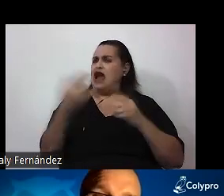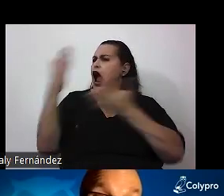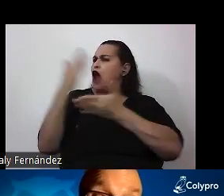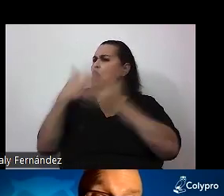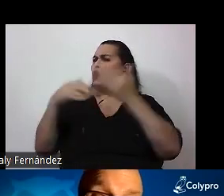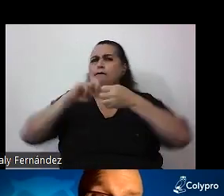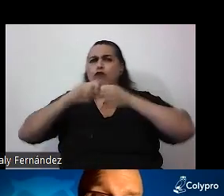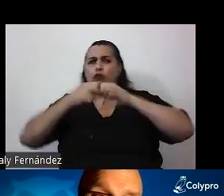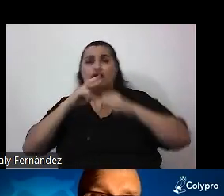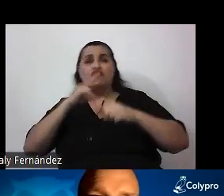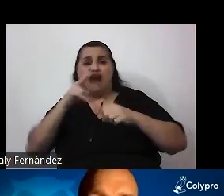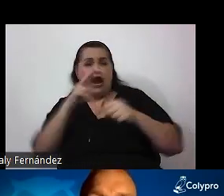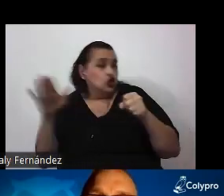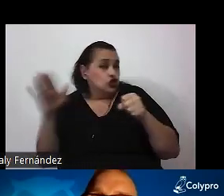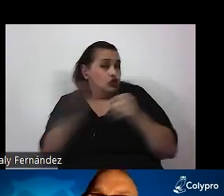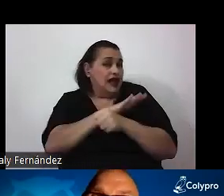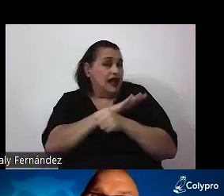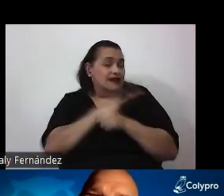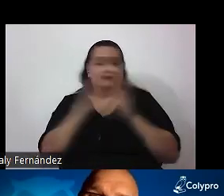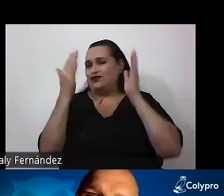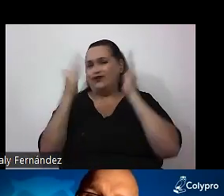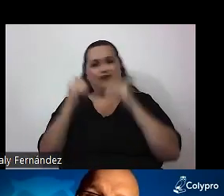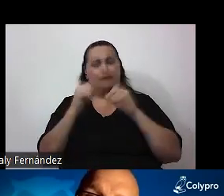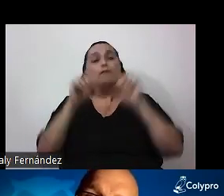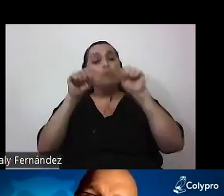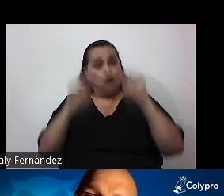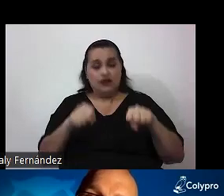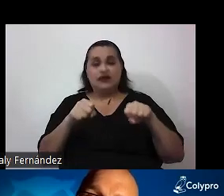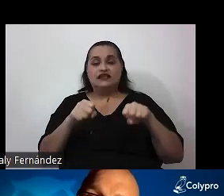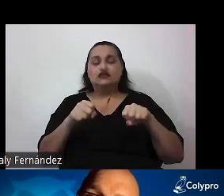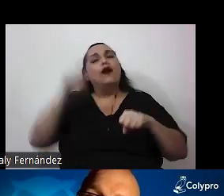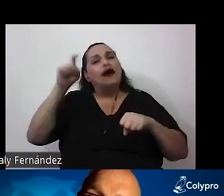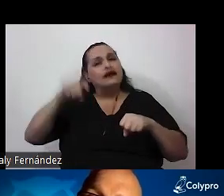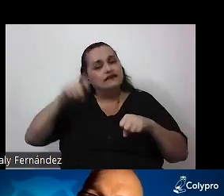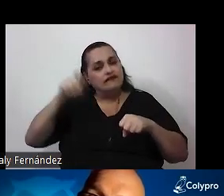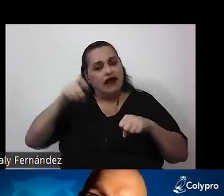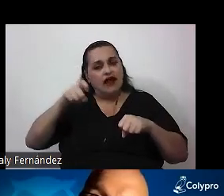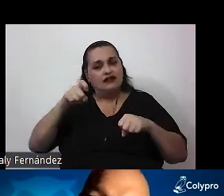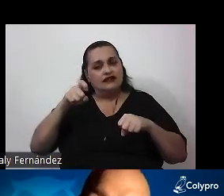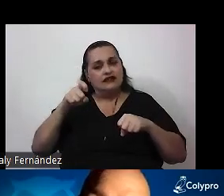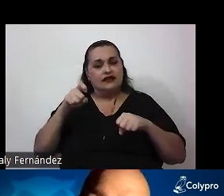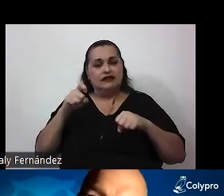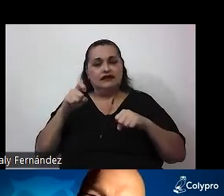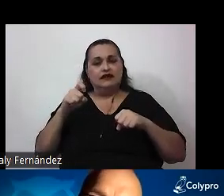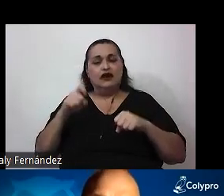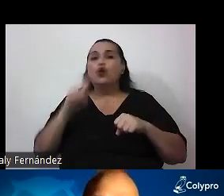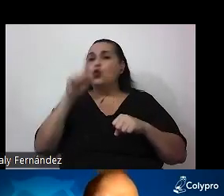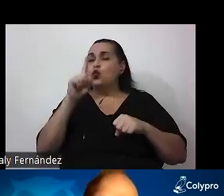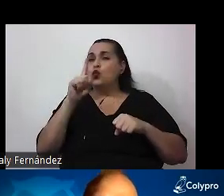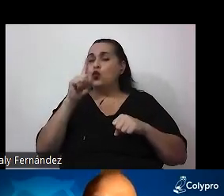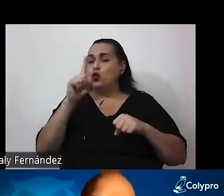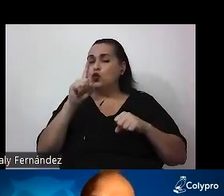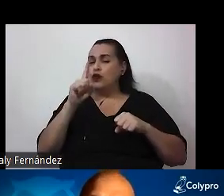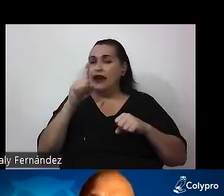real en su totalidad. Por lo tanto, hace falta una pluralidad teórica.